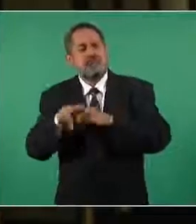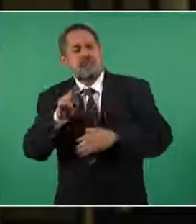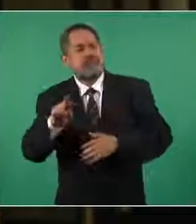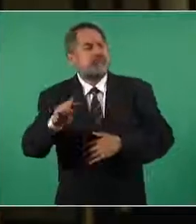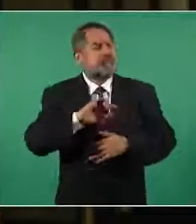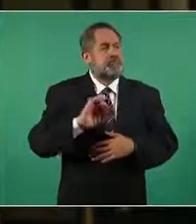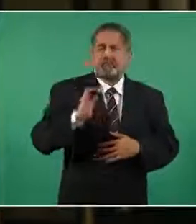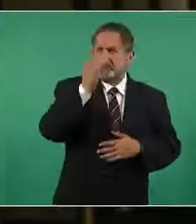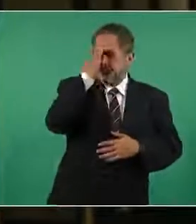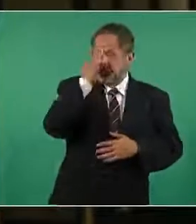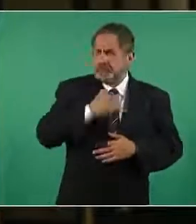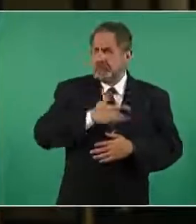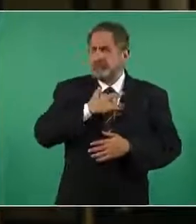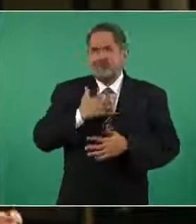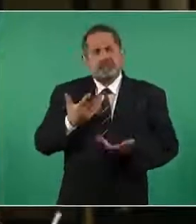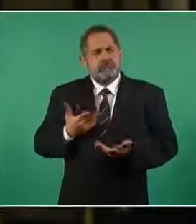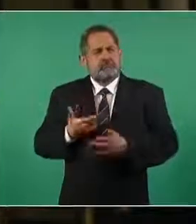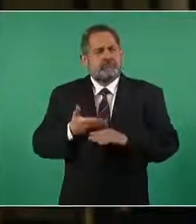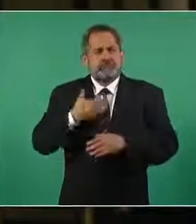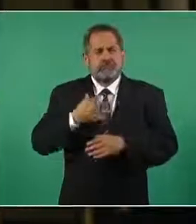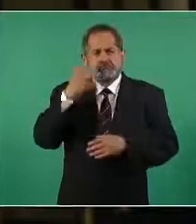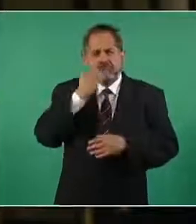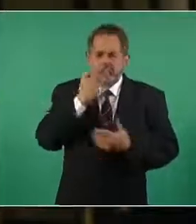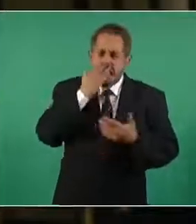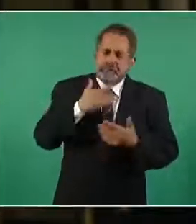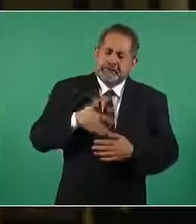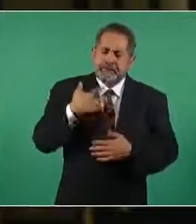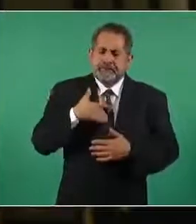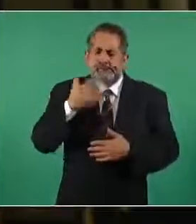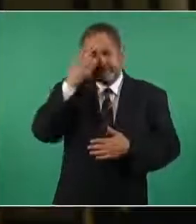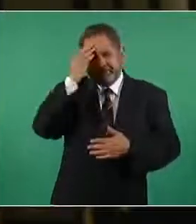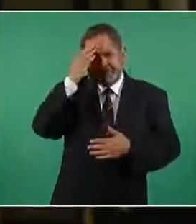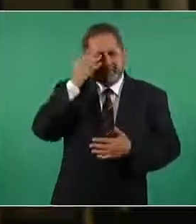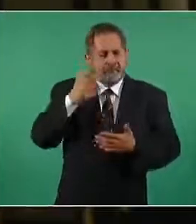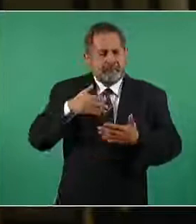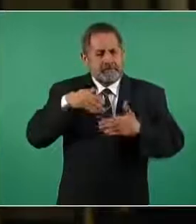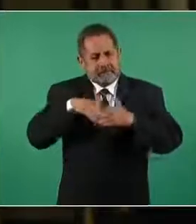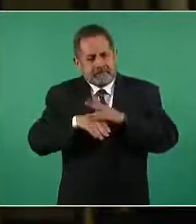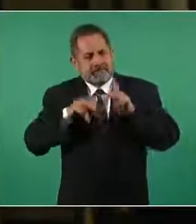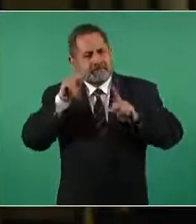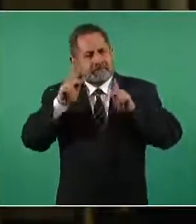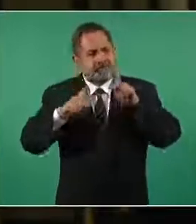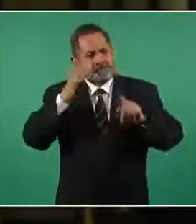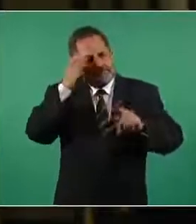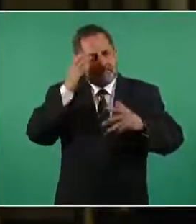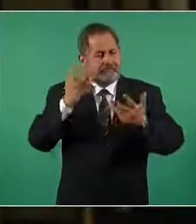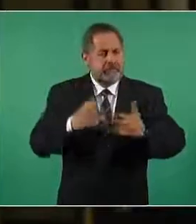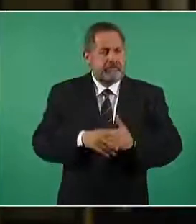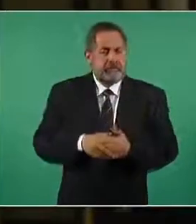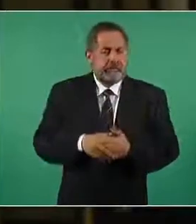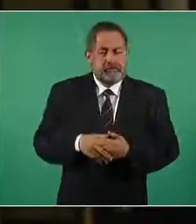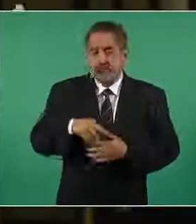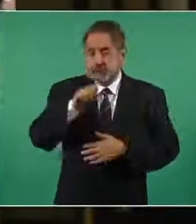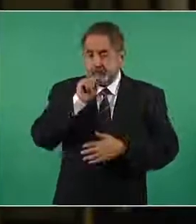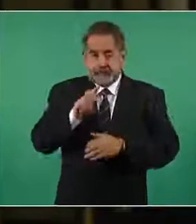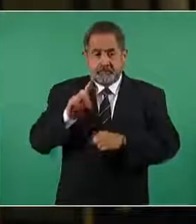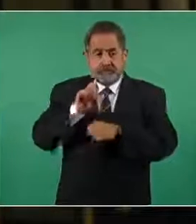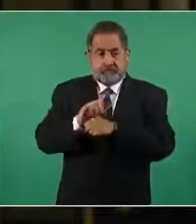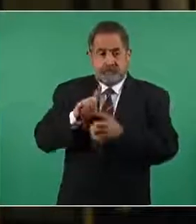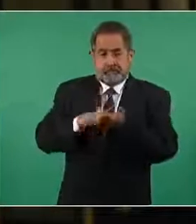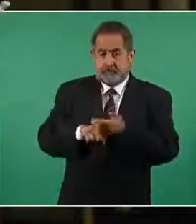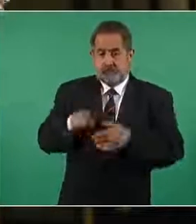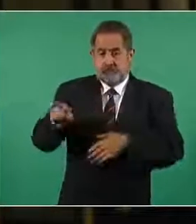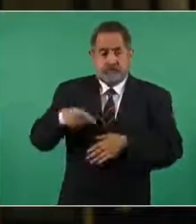con una experiencia bonita por así decirlo de esta coyuntura de visitar Los Pinos en esta misma visita presidente en la